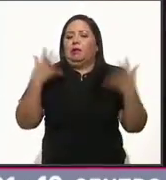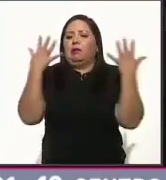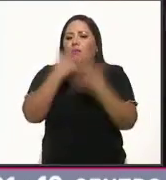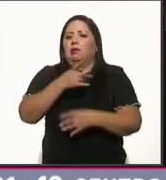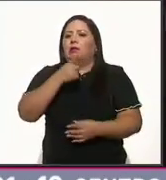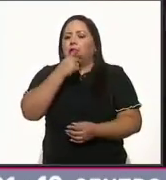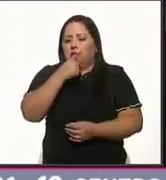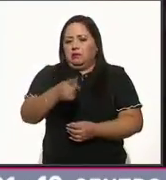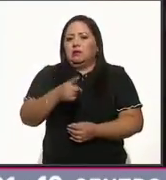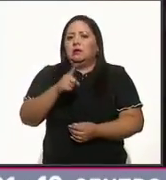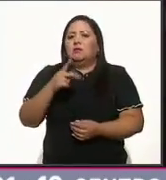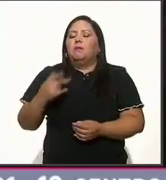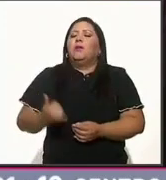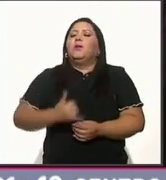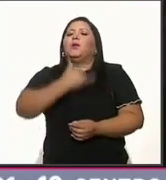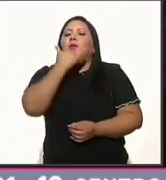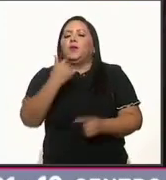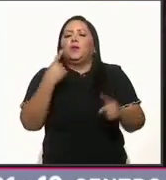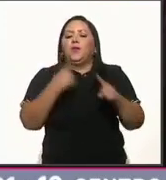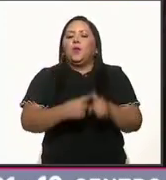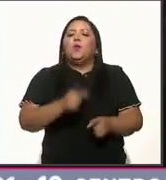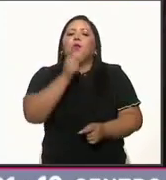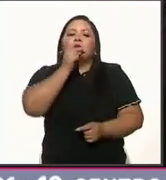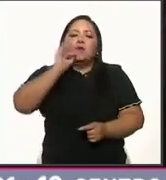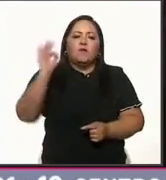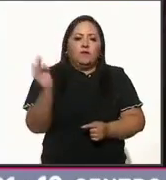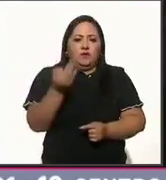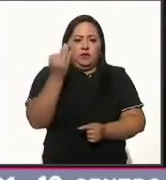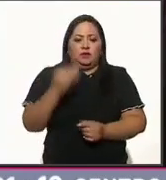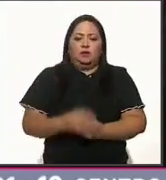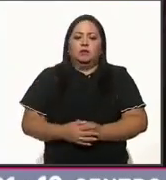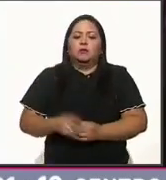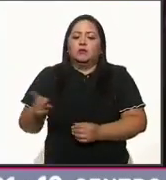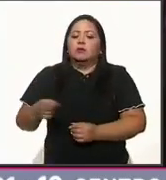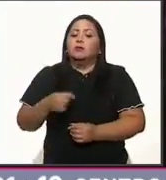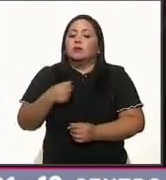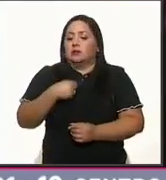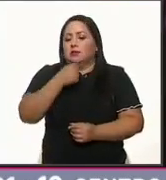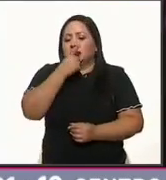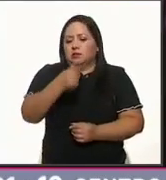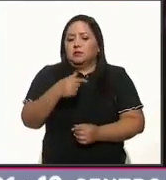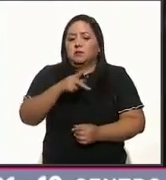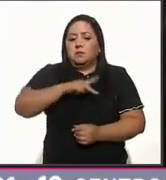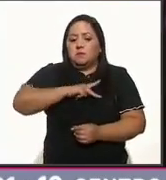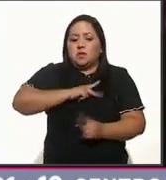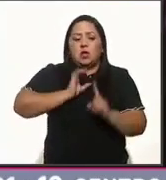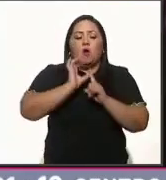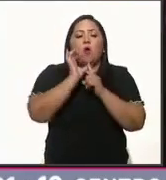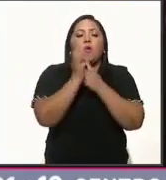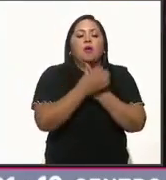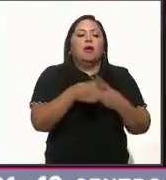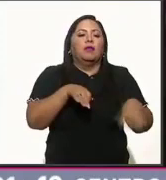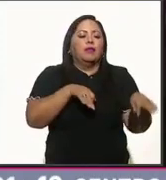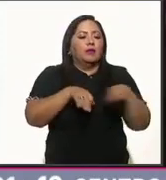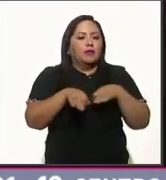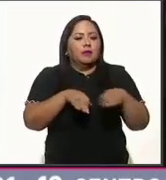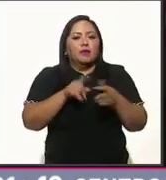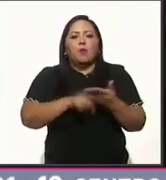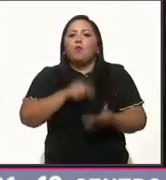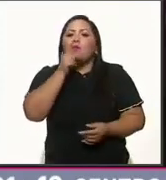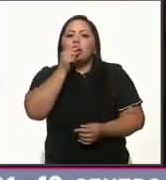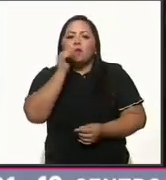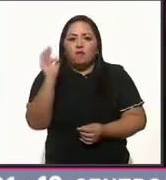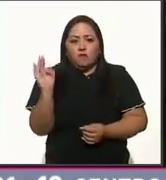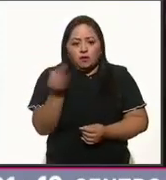las omisiones cometidas por la Policía Federal. Quiero reiterar que esa es mi convicción, y así va a ser, en la Policía